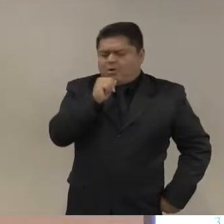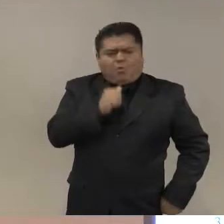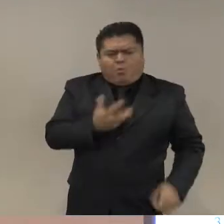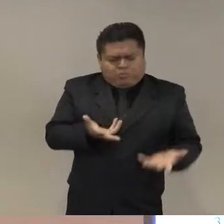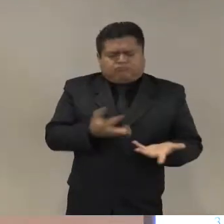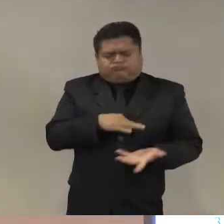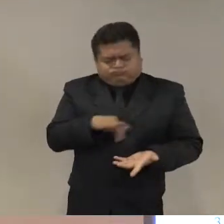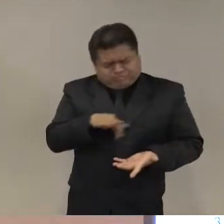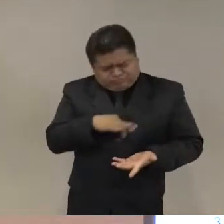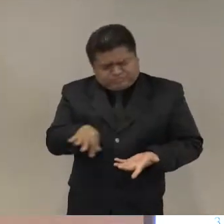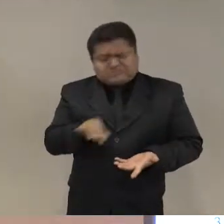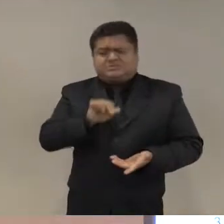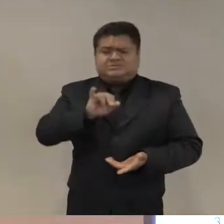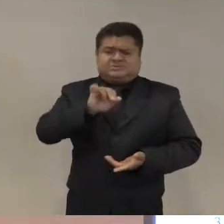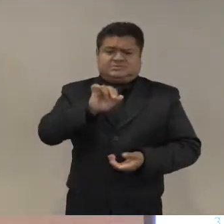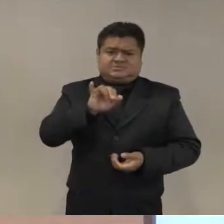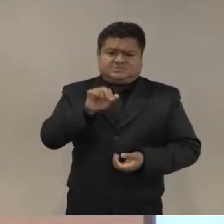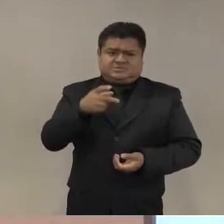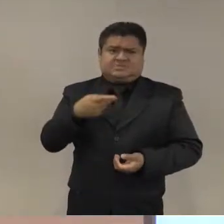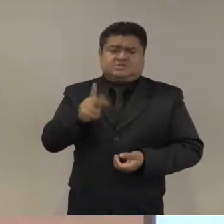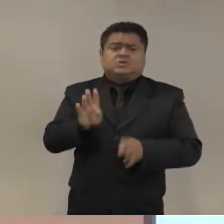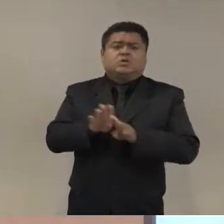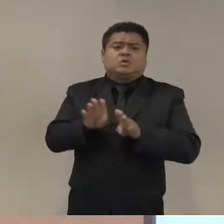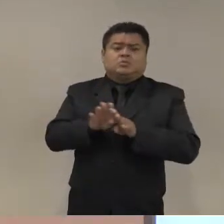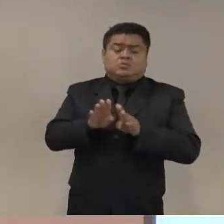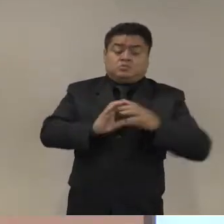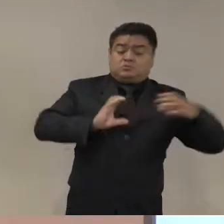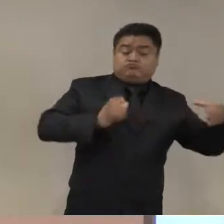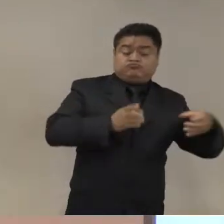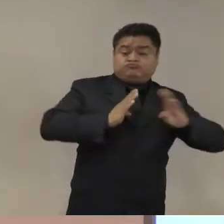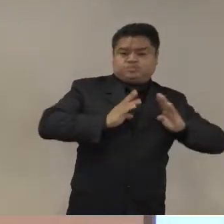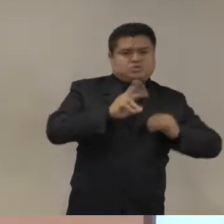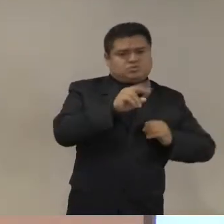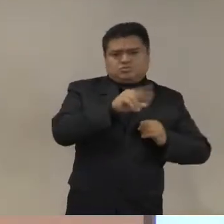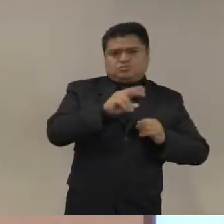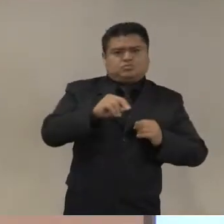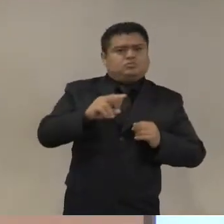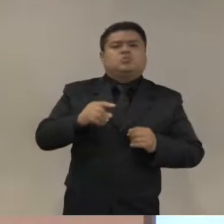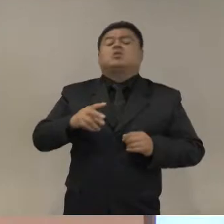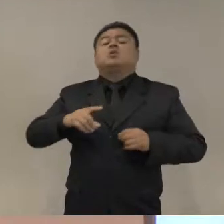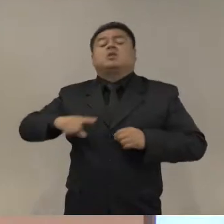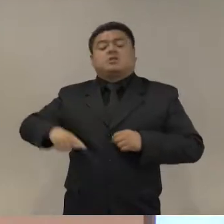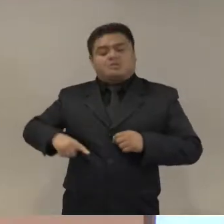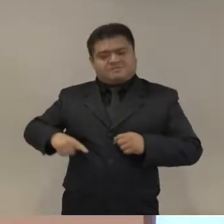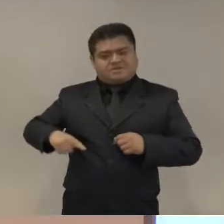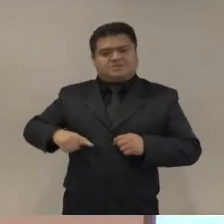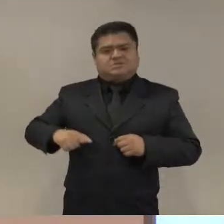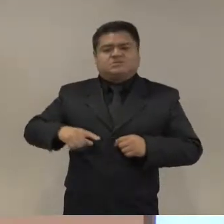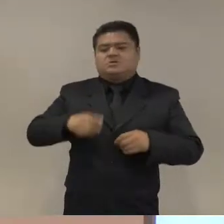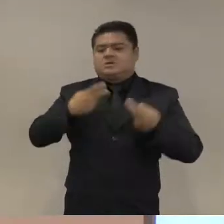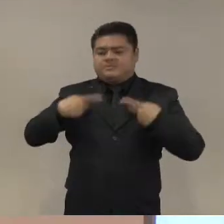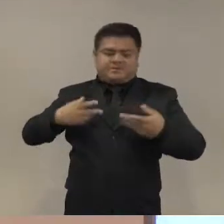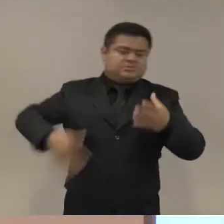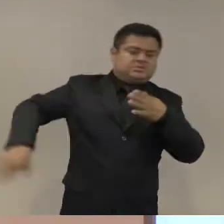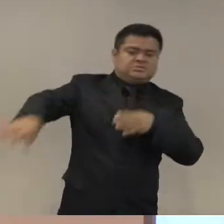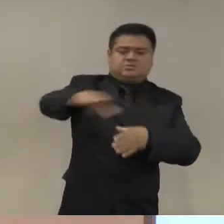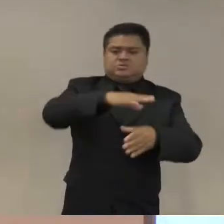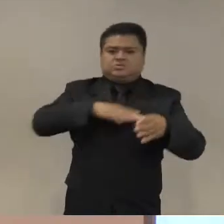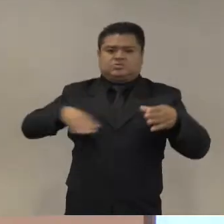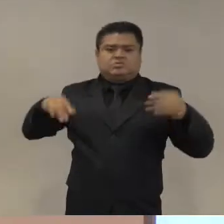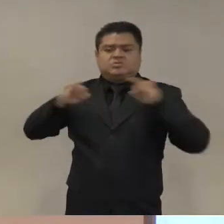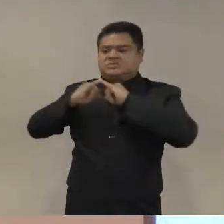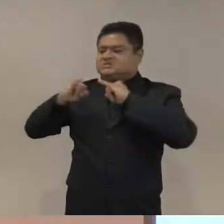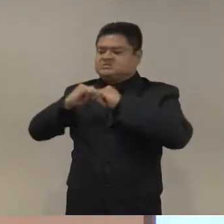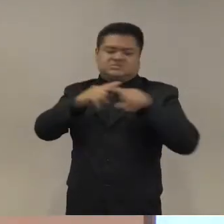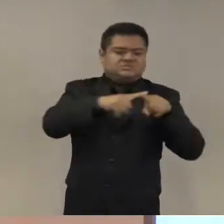sin militarización con democracia pero si requiere persistencia frente a la fuerte resistencia